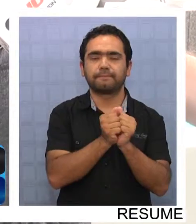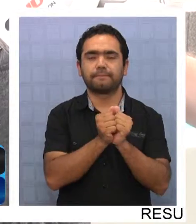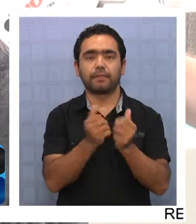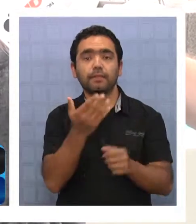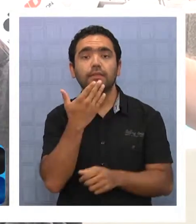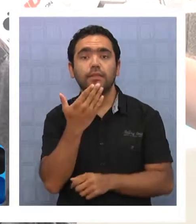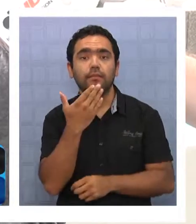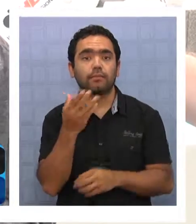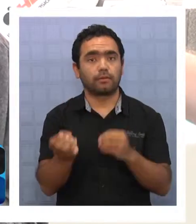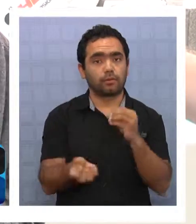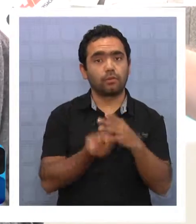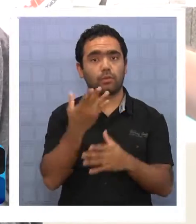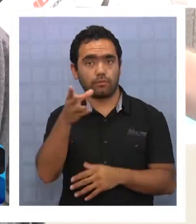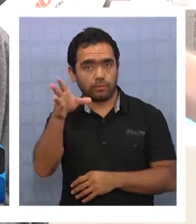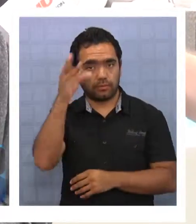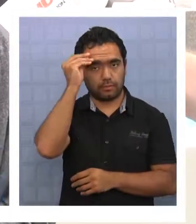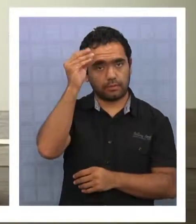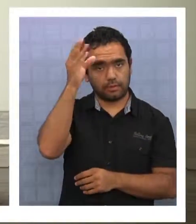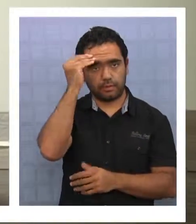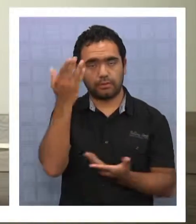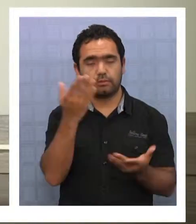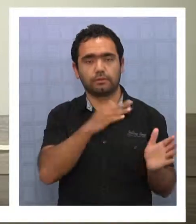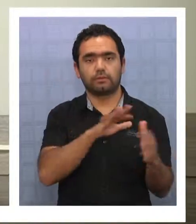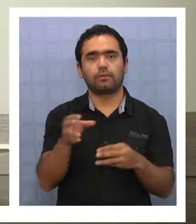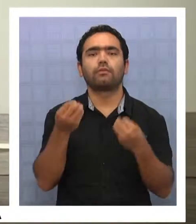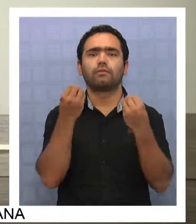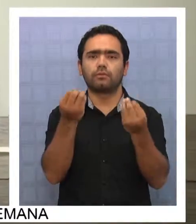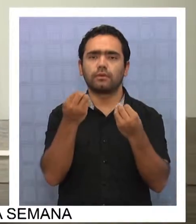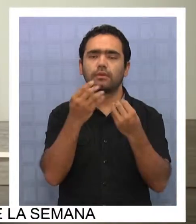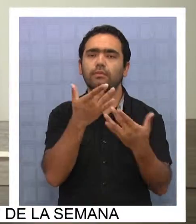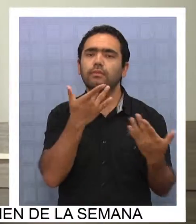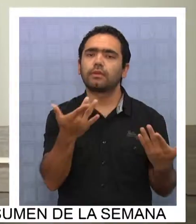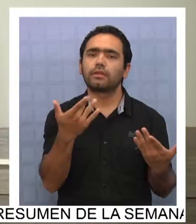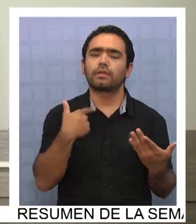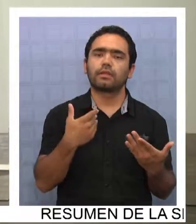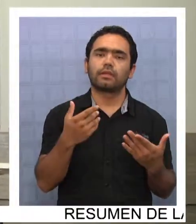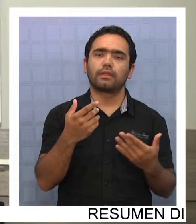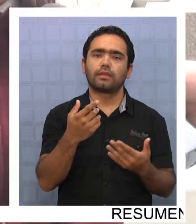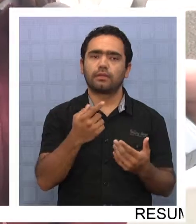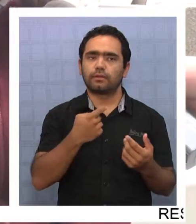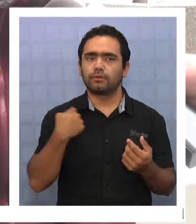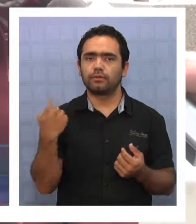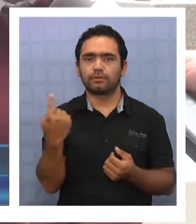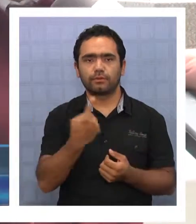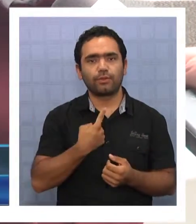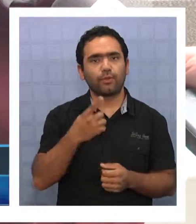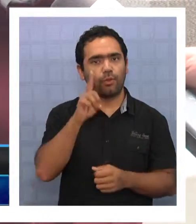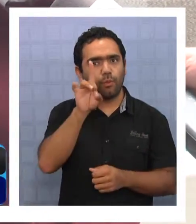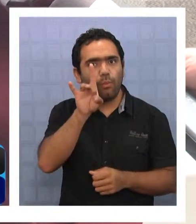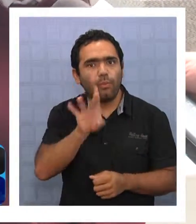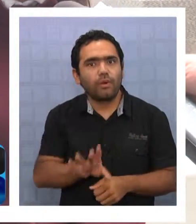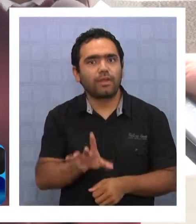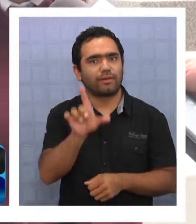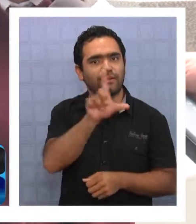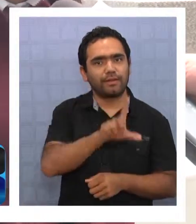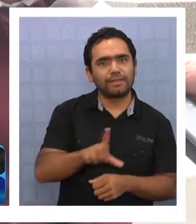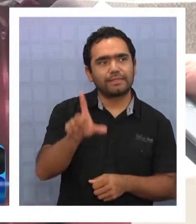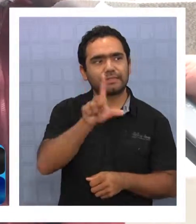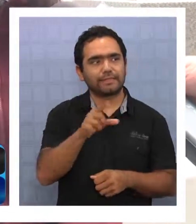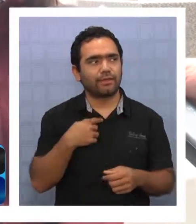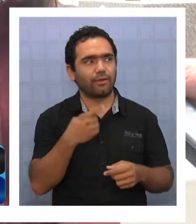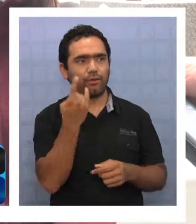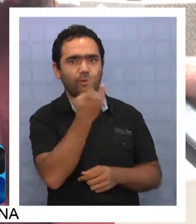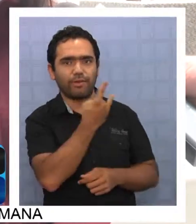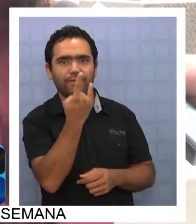también fue algo nuevo, una experiencia nueva que tuvimos. Fue súper buena porque igual éramos el único liceo participando con